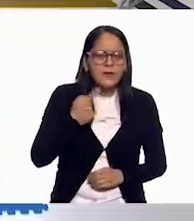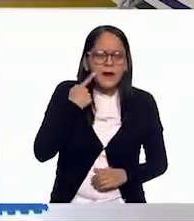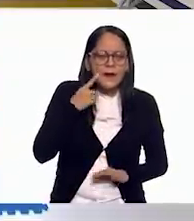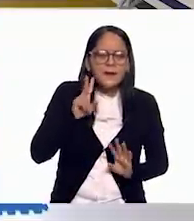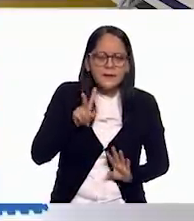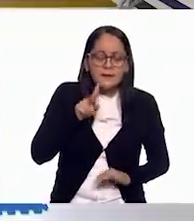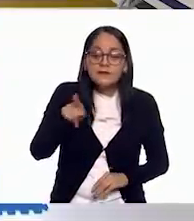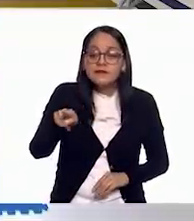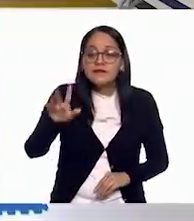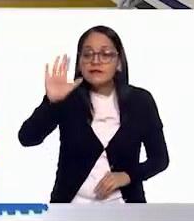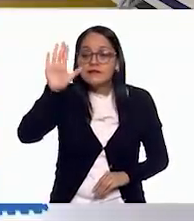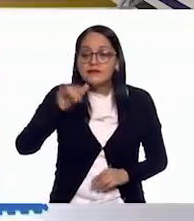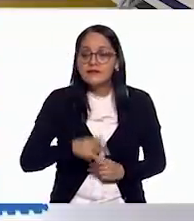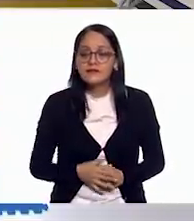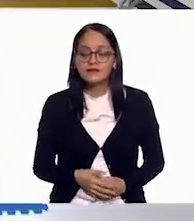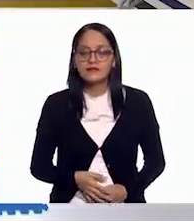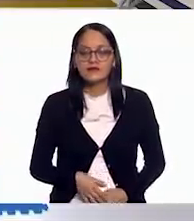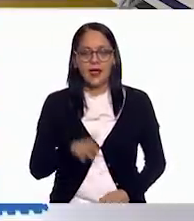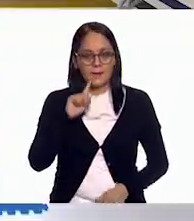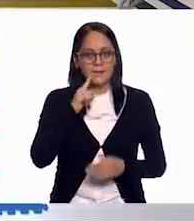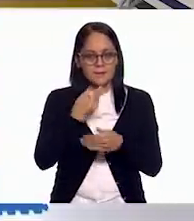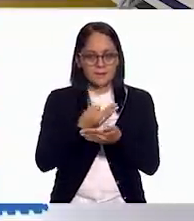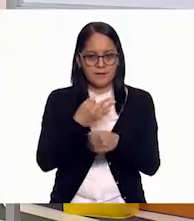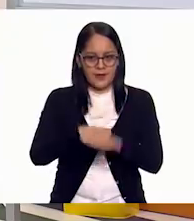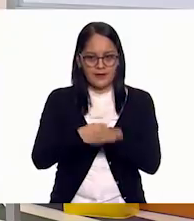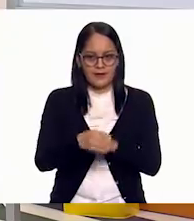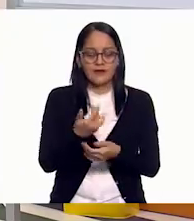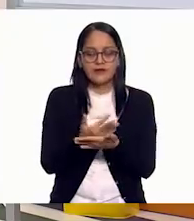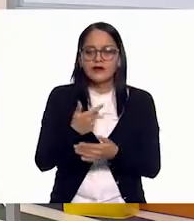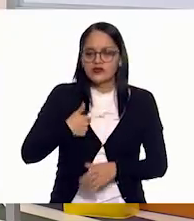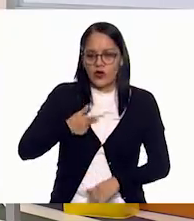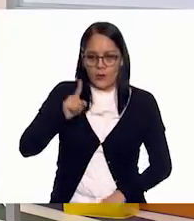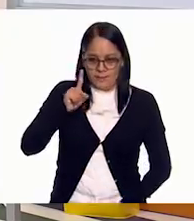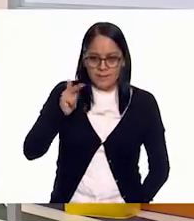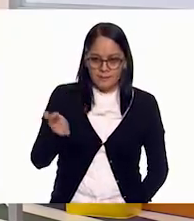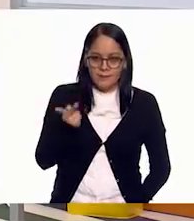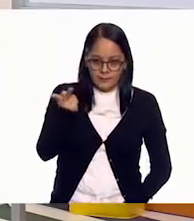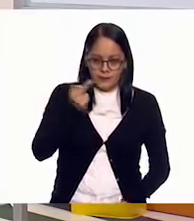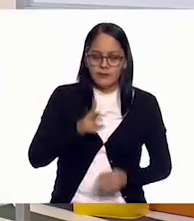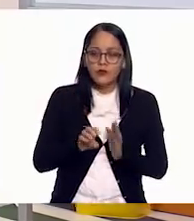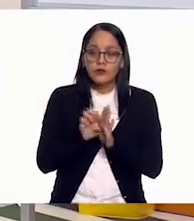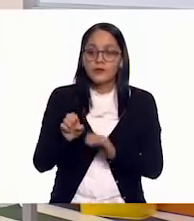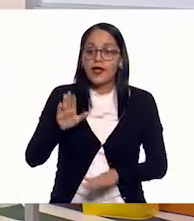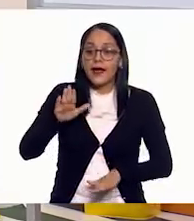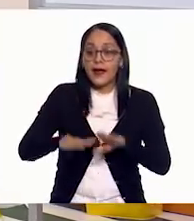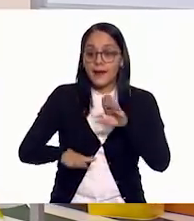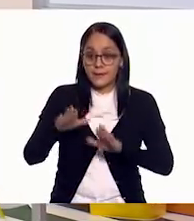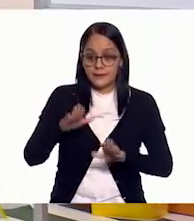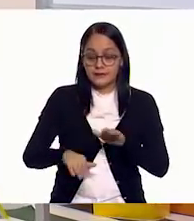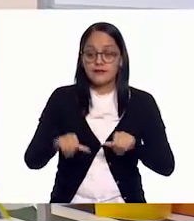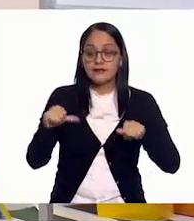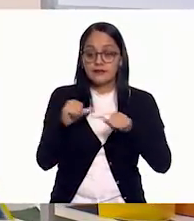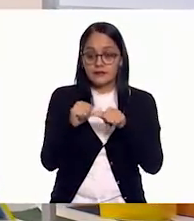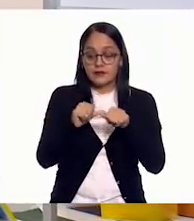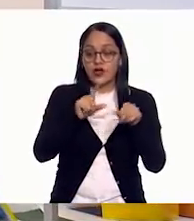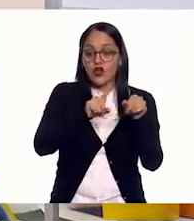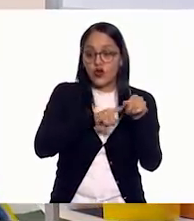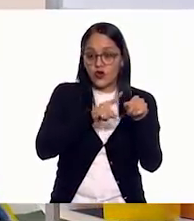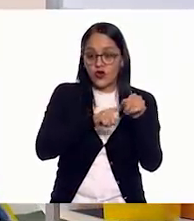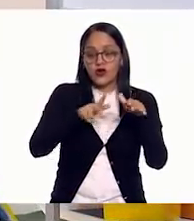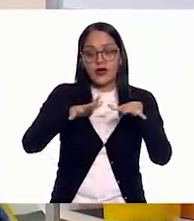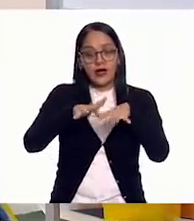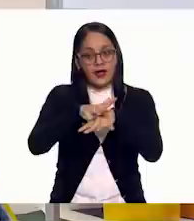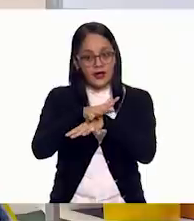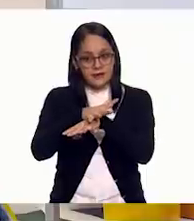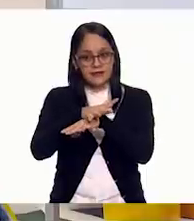Ah, bueno, mientras esperamos, yo te voy a hacer una pregunta. Sí. A veces, cuando cambia de color la letra, a